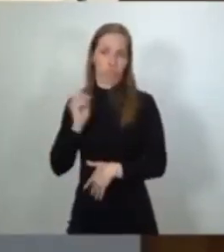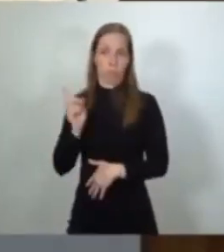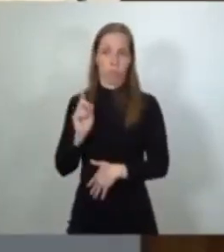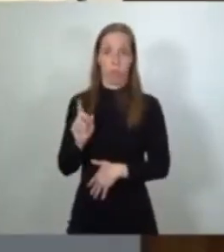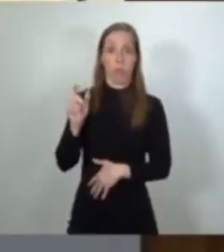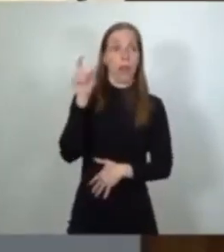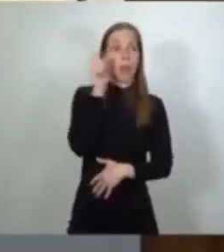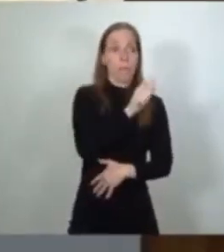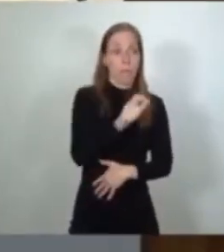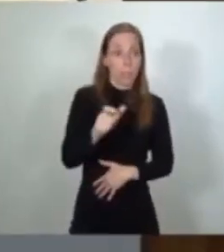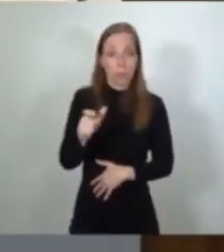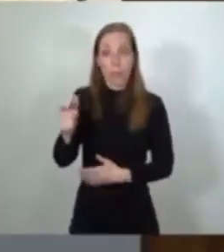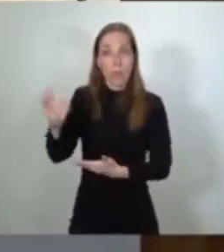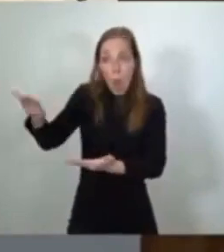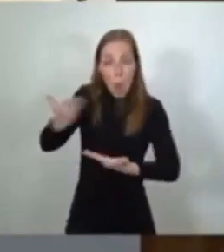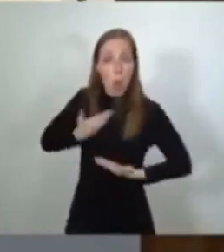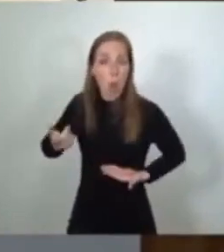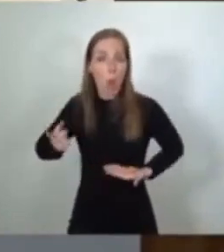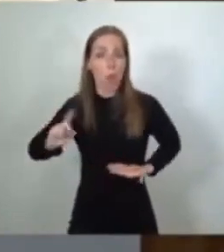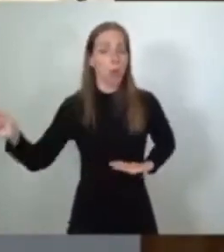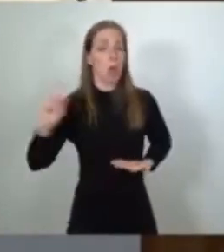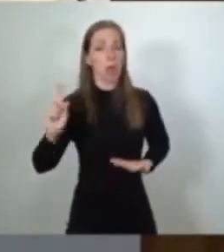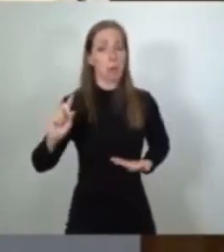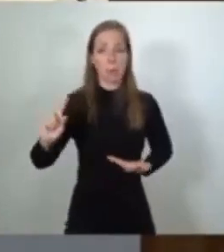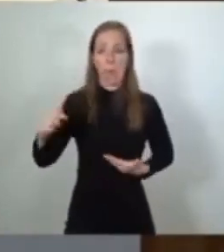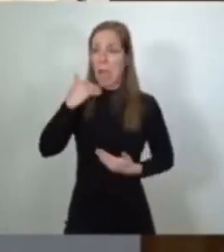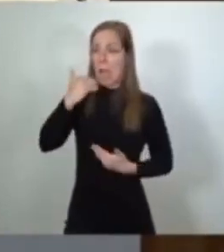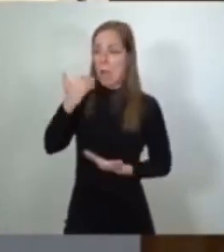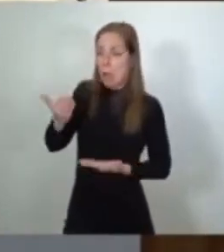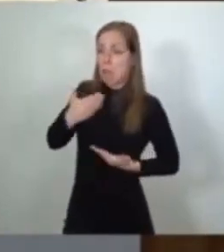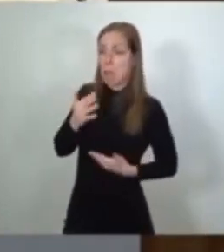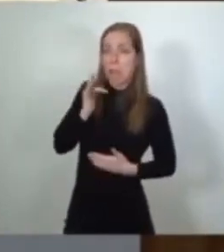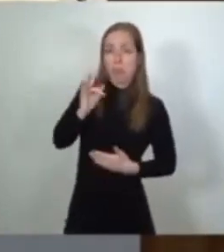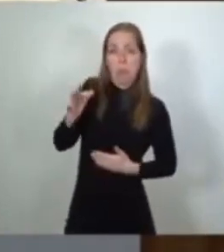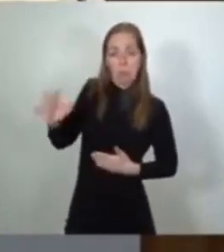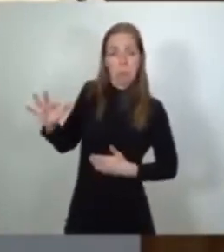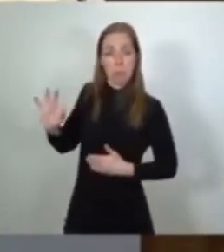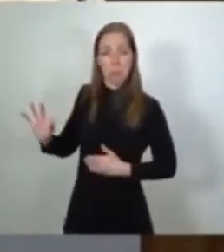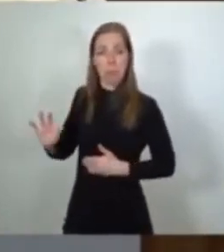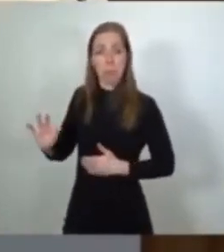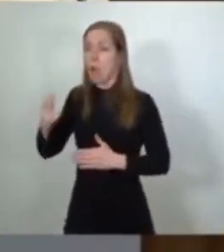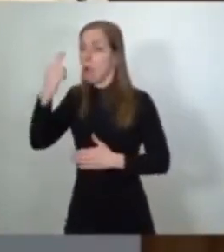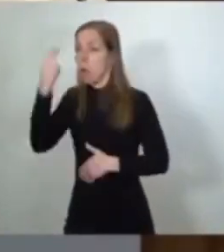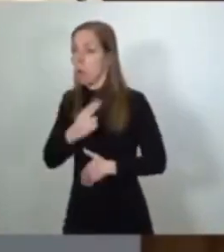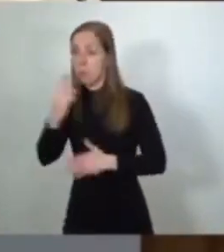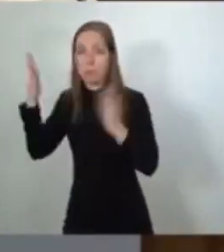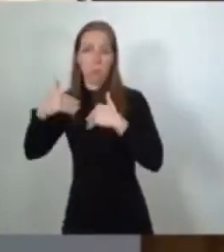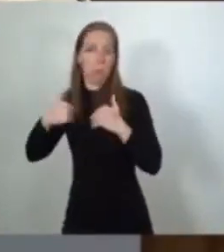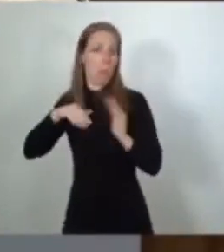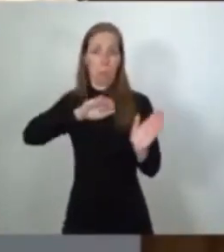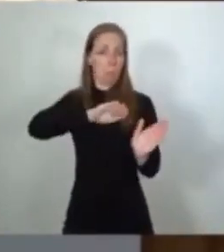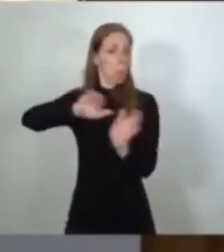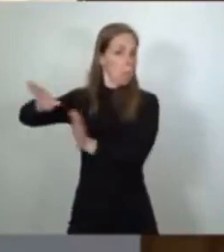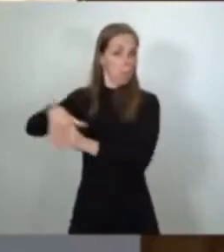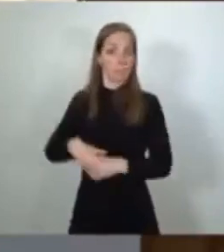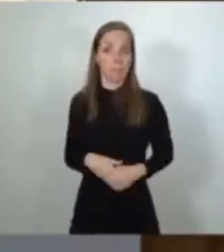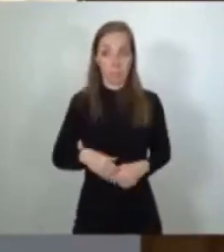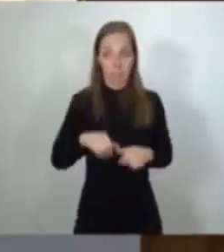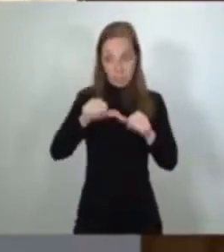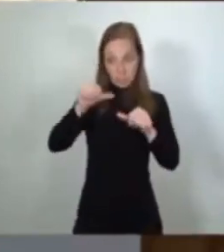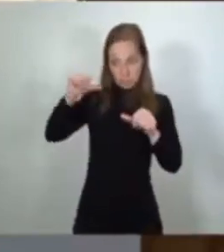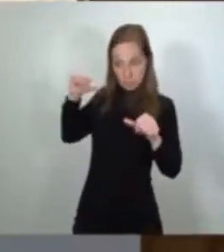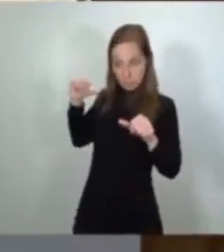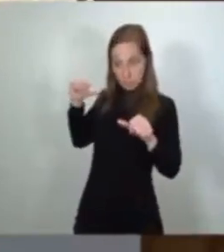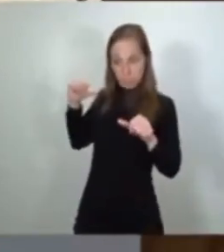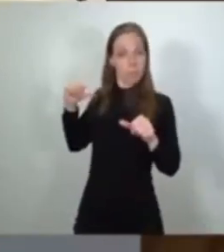no ayudan, ni suman, ni toman partido, ni tampoco se comprometen. Nunca antes como ahora,